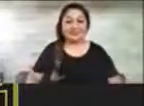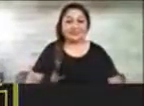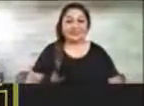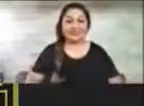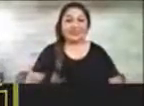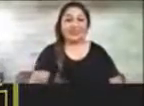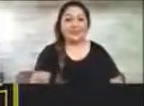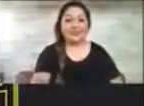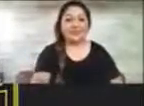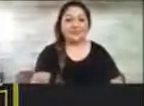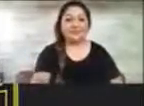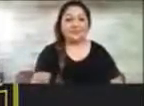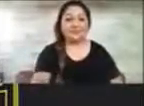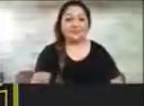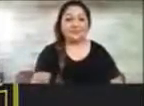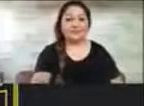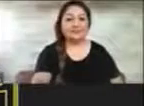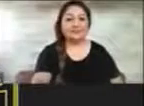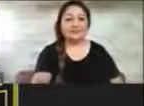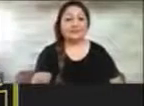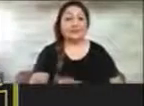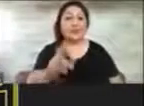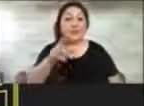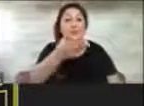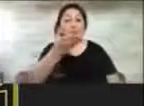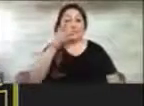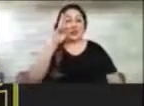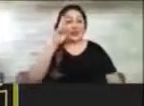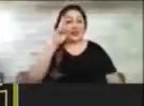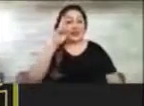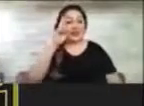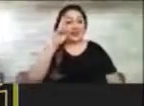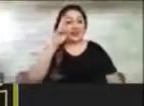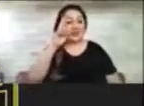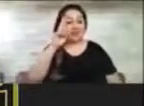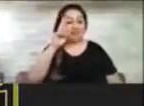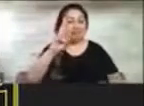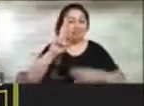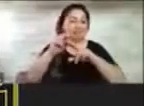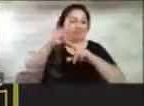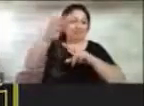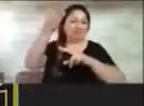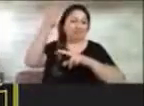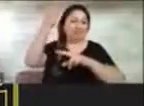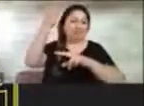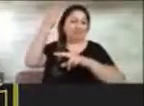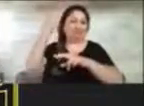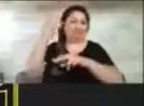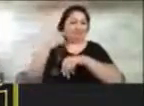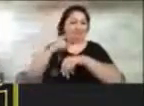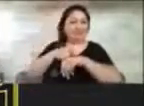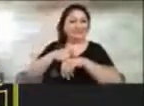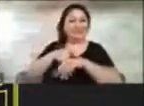Ustedes se acuerdan de esos viejos tiempos, viejos, viejos, tiempos,